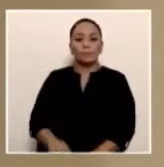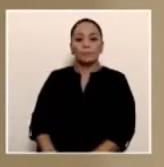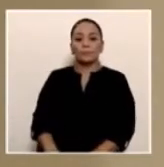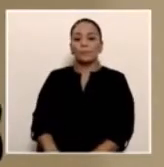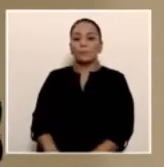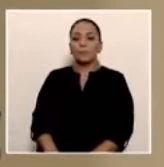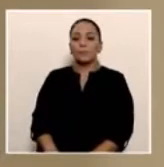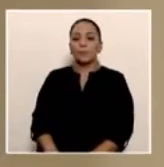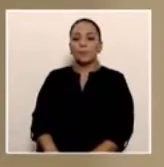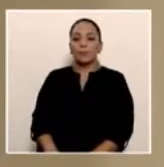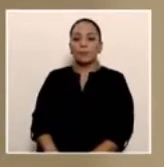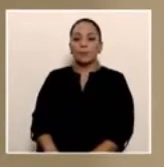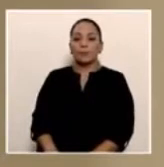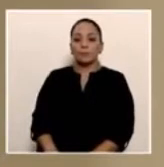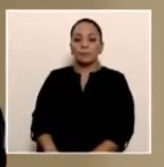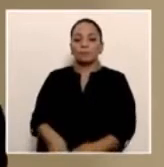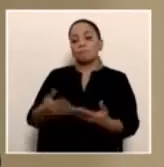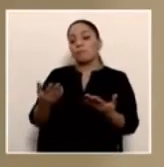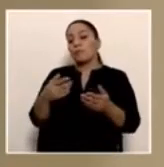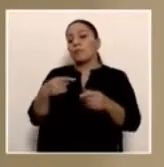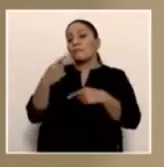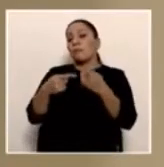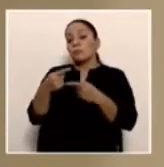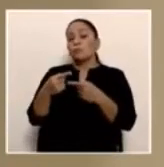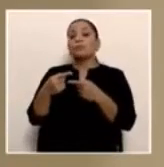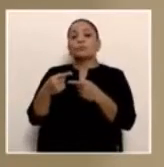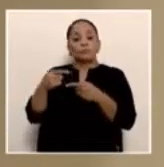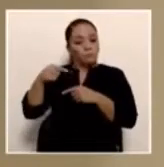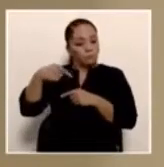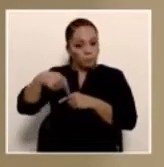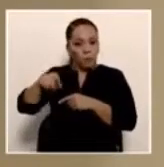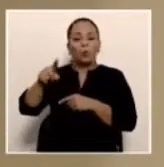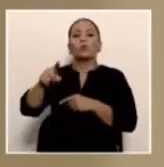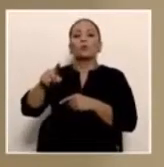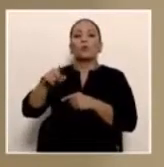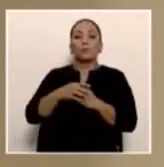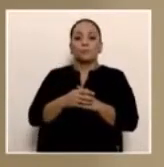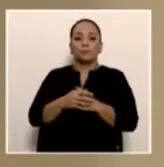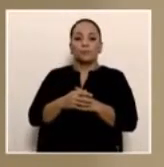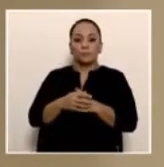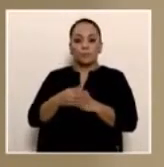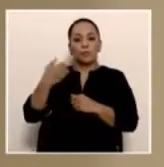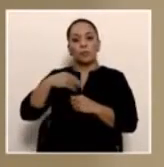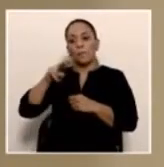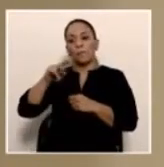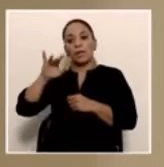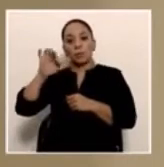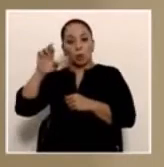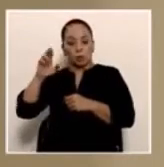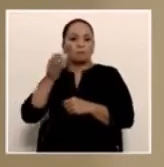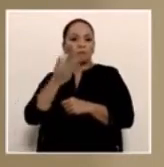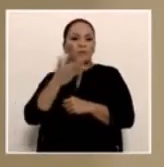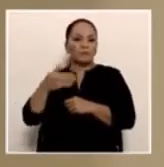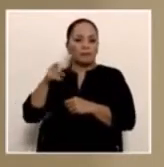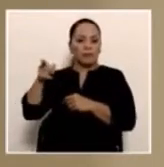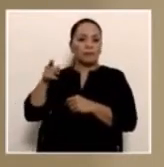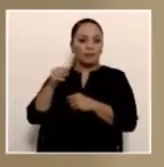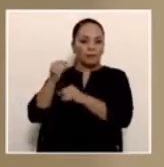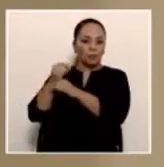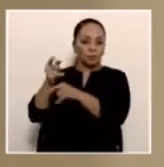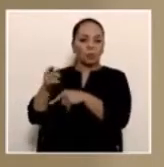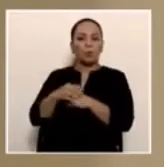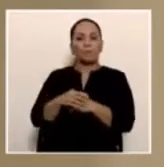vamos a tener que pronto, el señor presidente Víctor Rubio Carvajal tiene que venir con